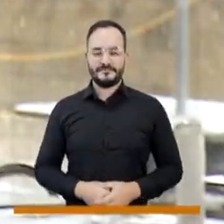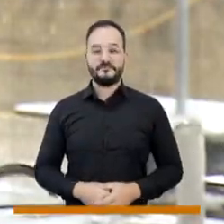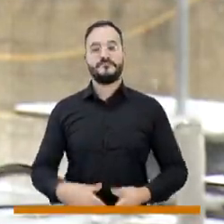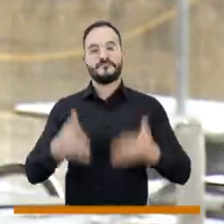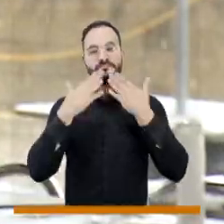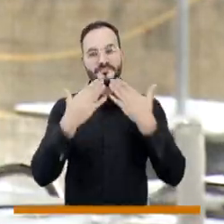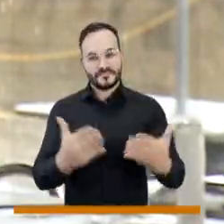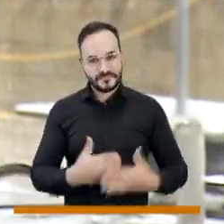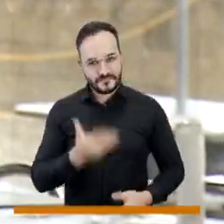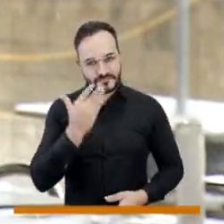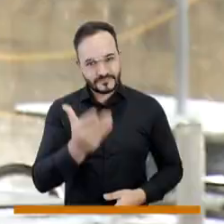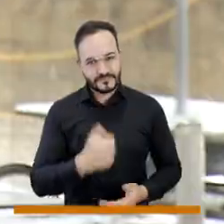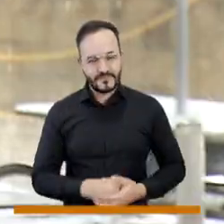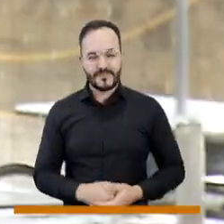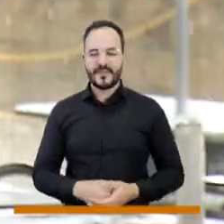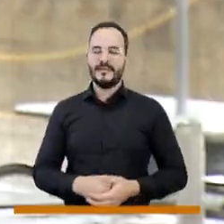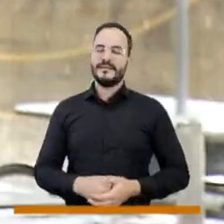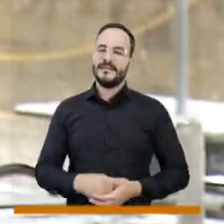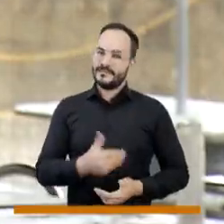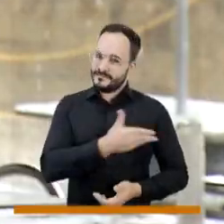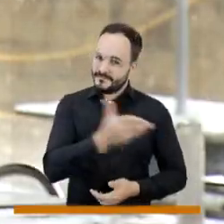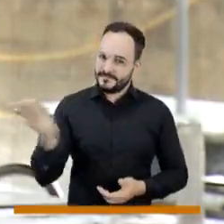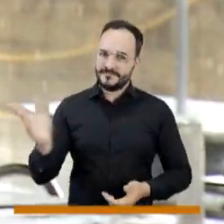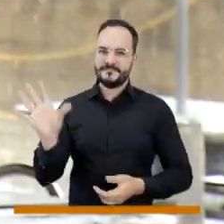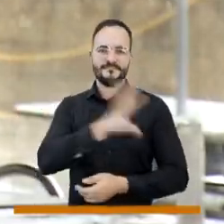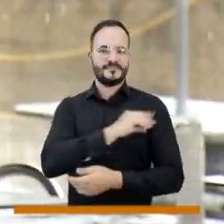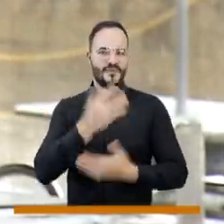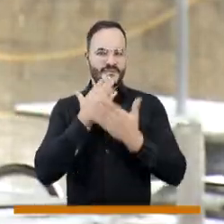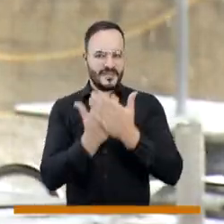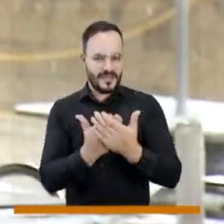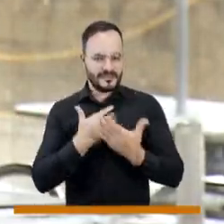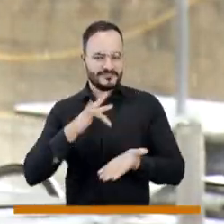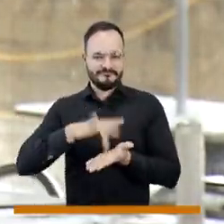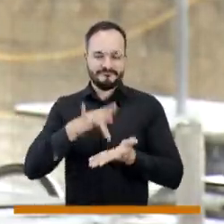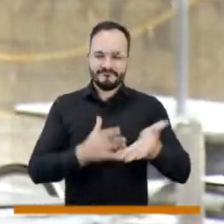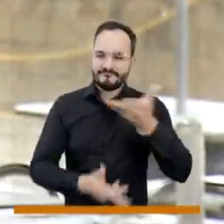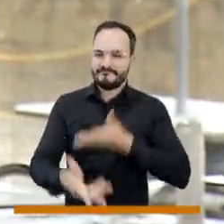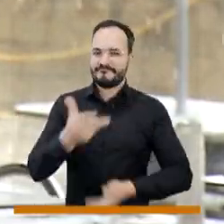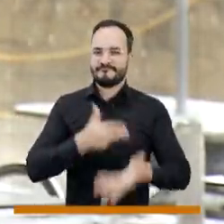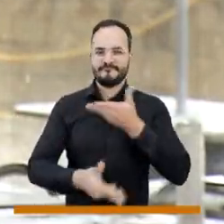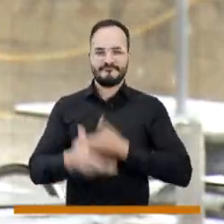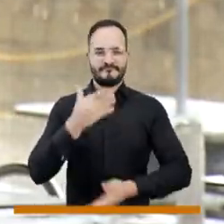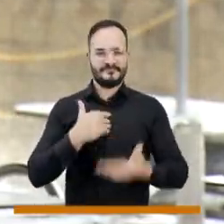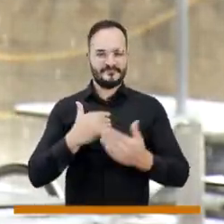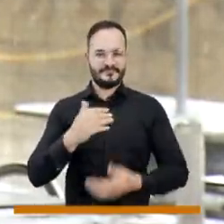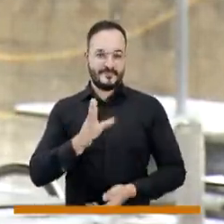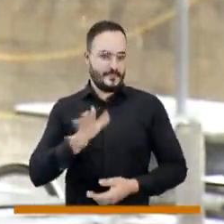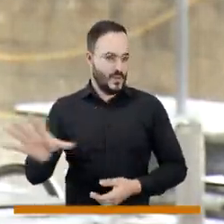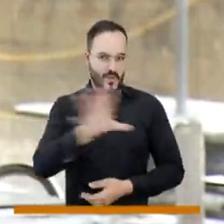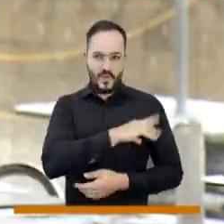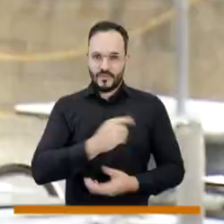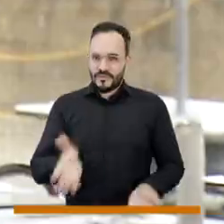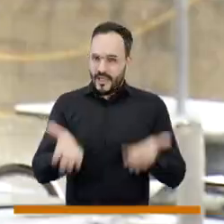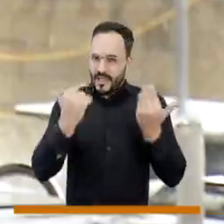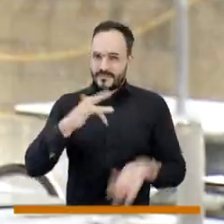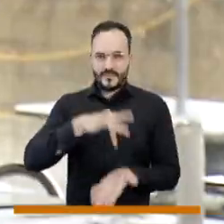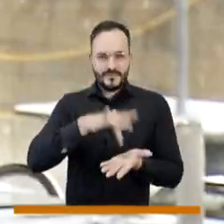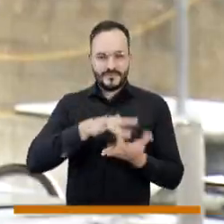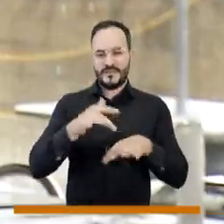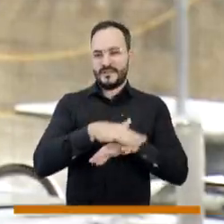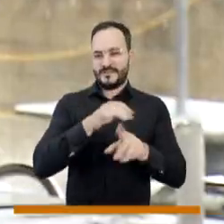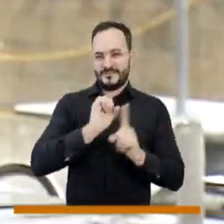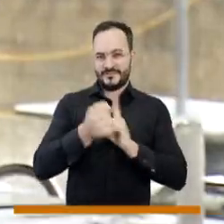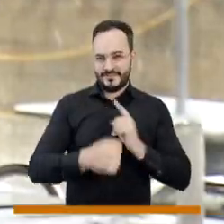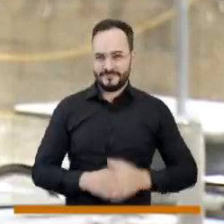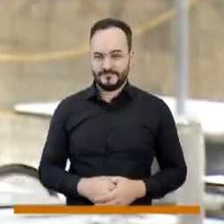Muchísimas gracias, Camilo, como siempre, ustedes invitados a participar en esta conversación que nos es a través de las redes sociales, y